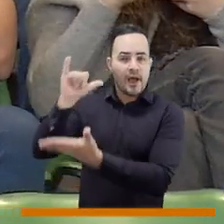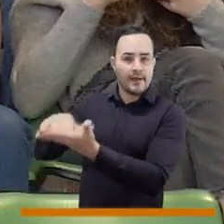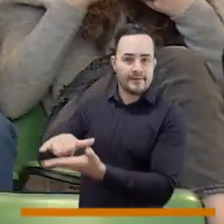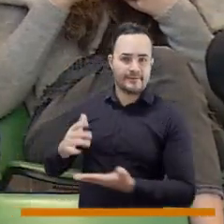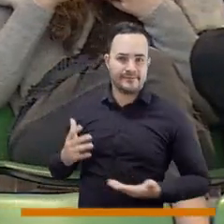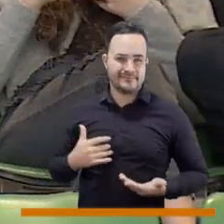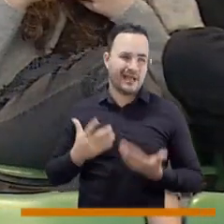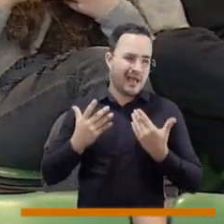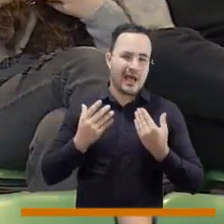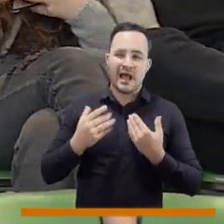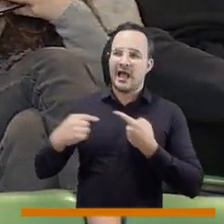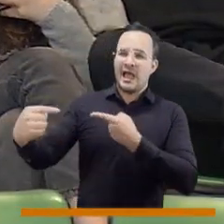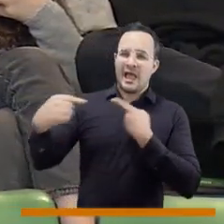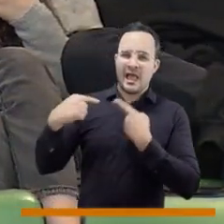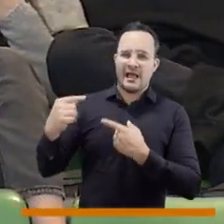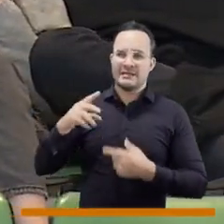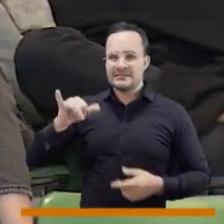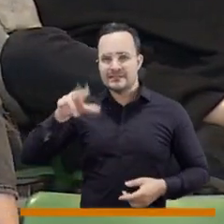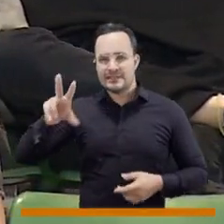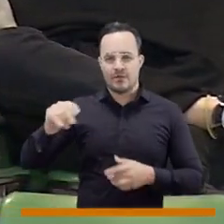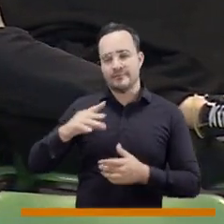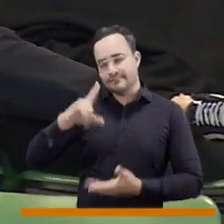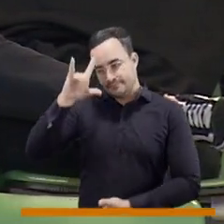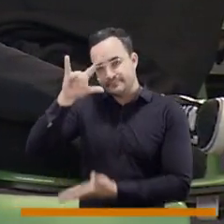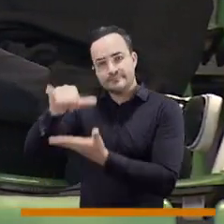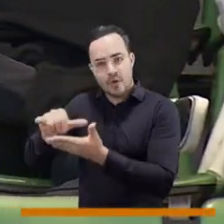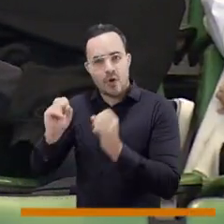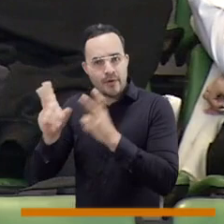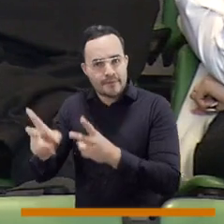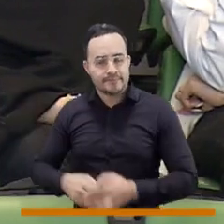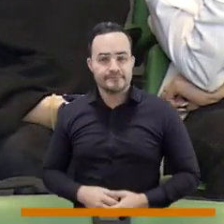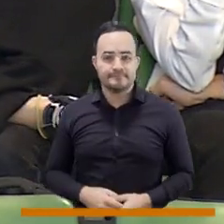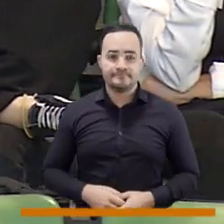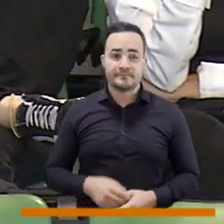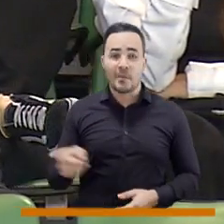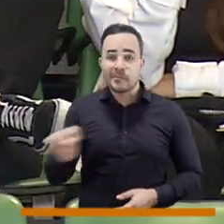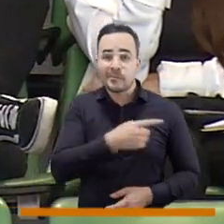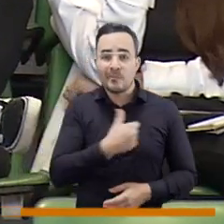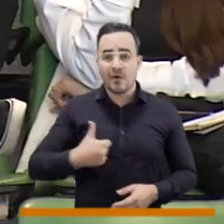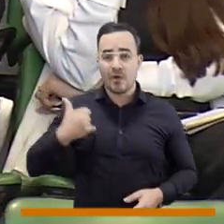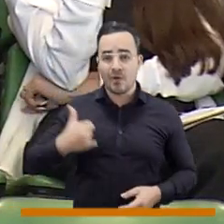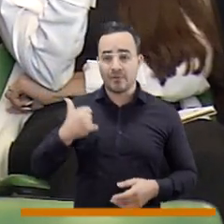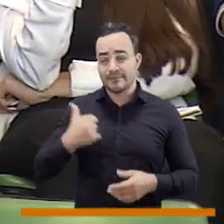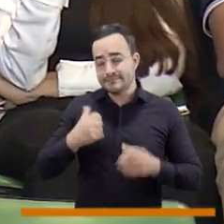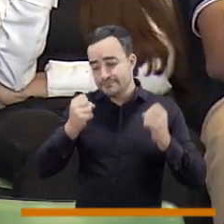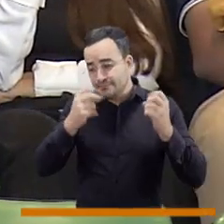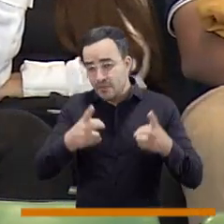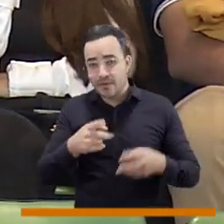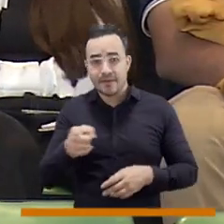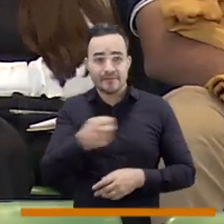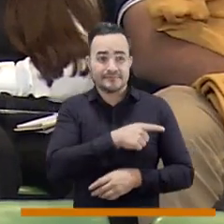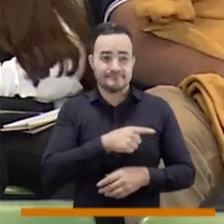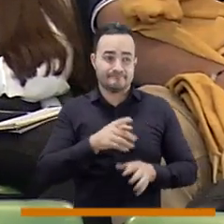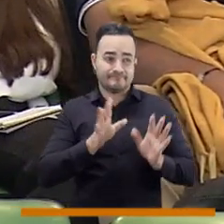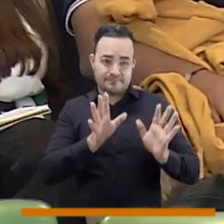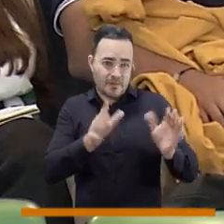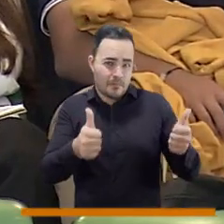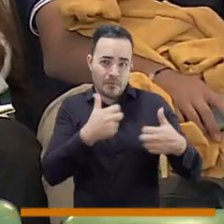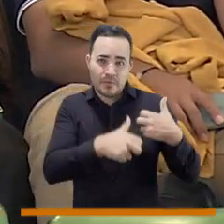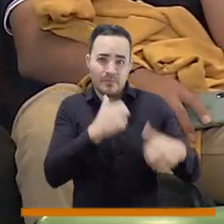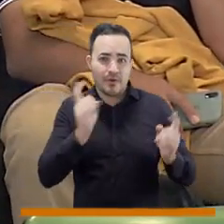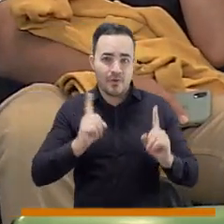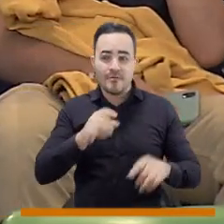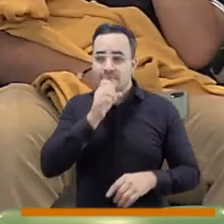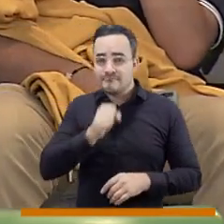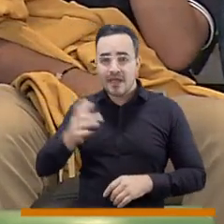para no entrar en ese debate. Los esfuerzos, los muchachos, porque están muy jóvenes, pero los que ya tenemos